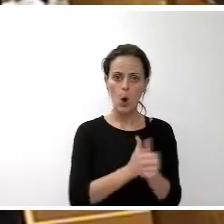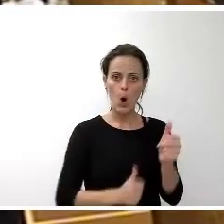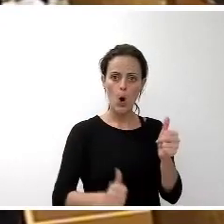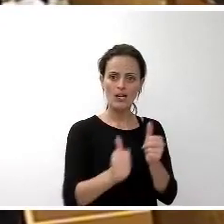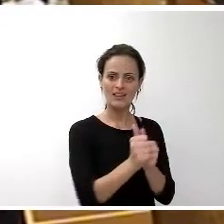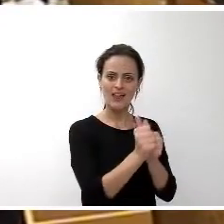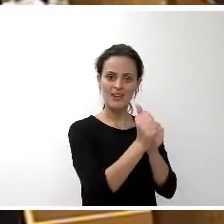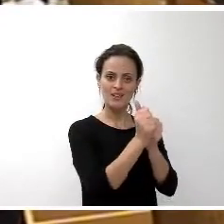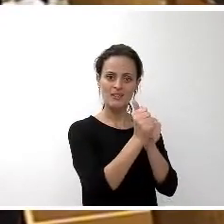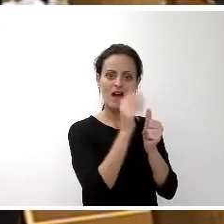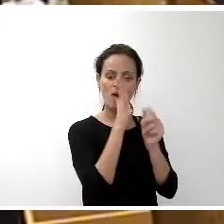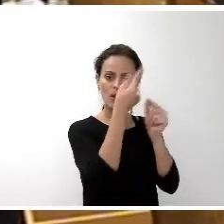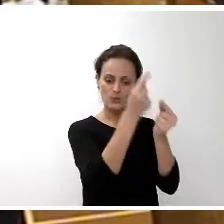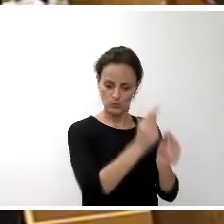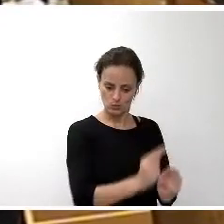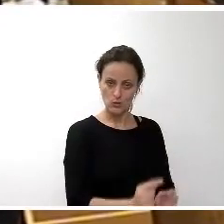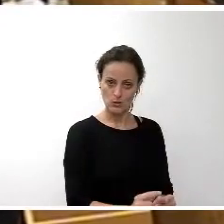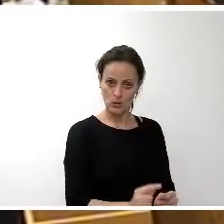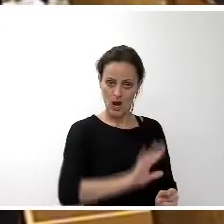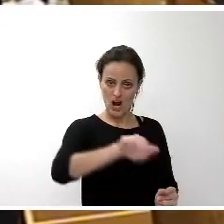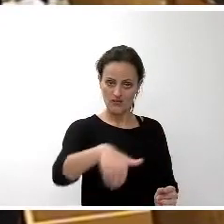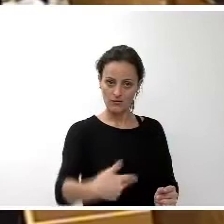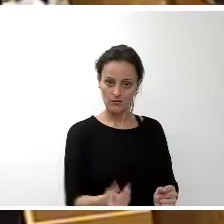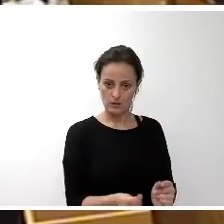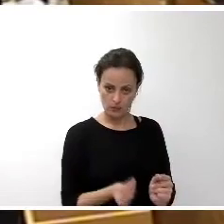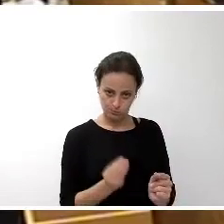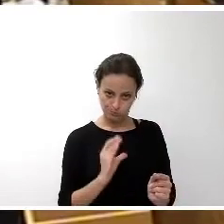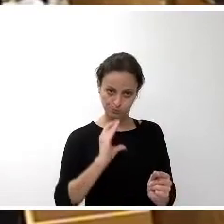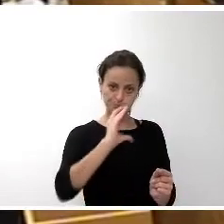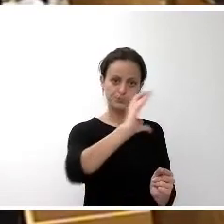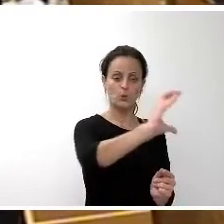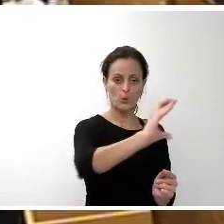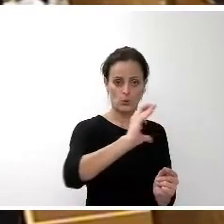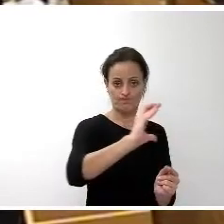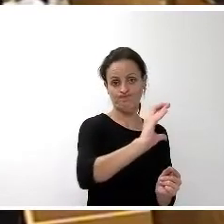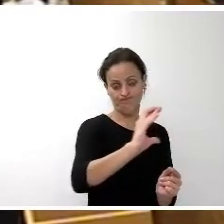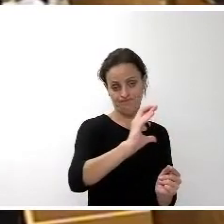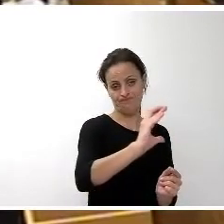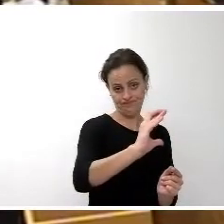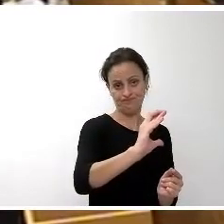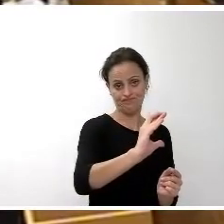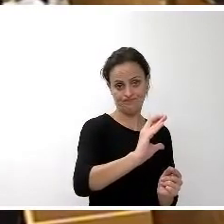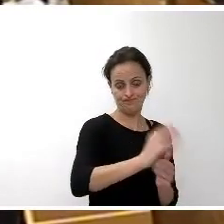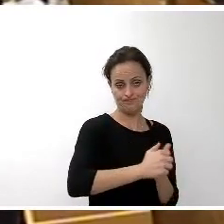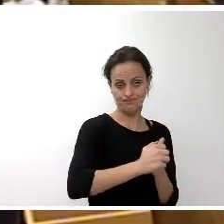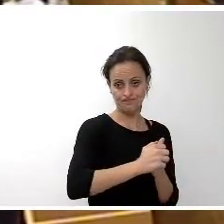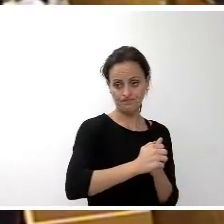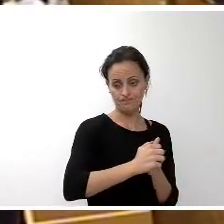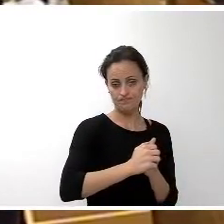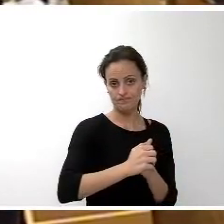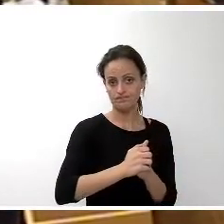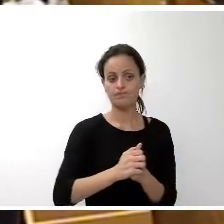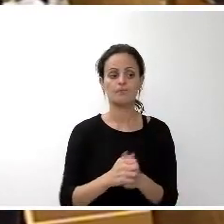plasmadas en este presupuesto recibirían todavía un mayor esfuerzo por parte del grupo que